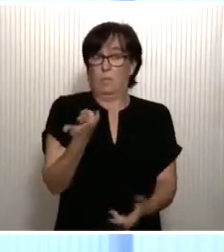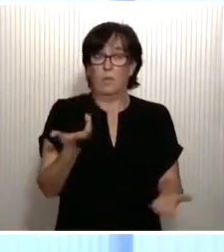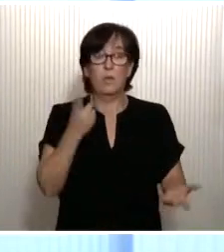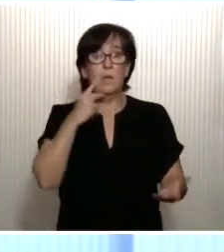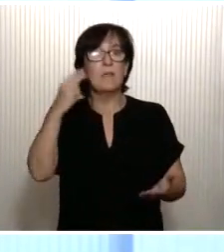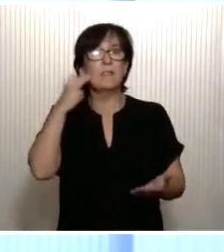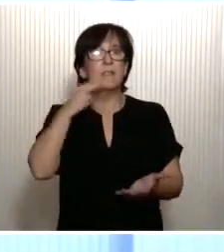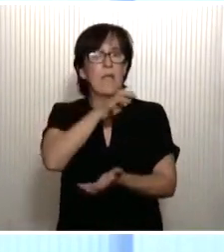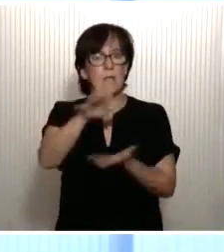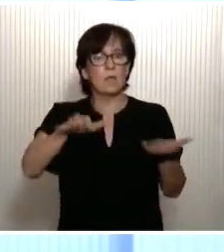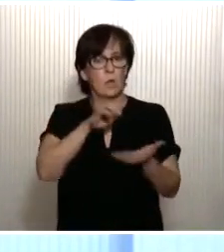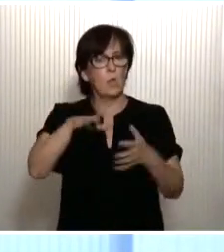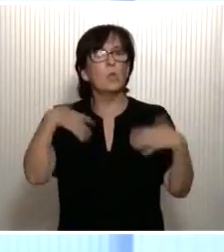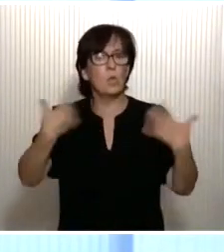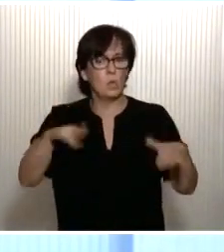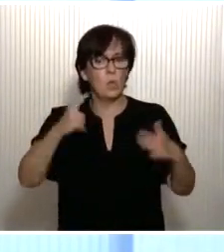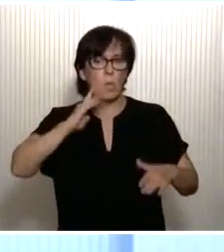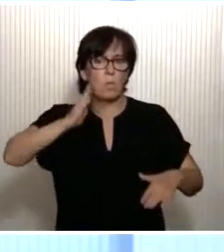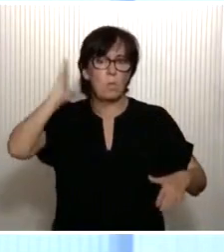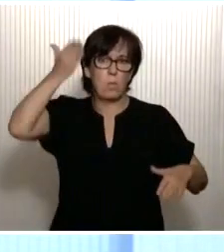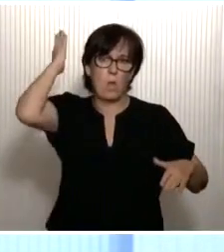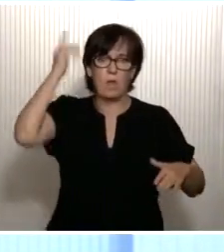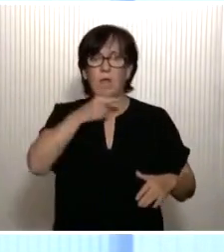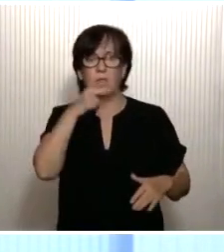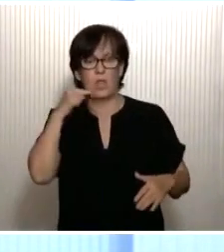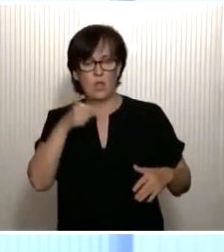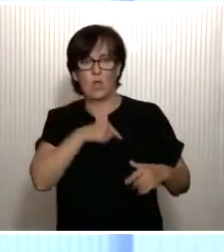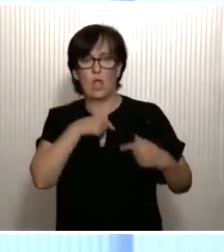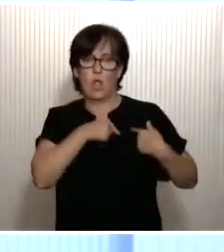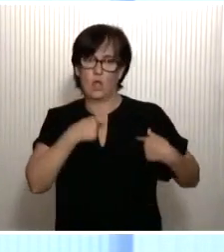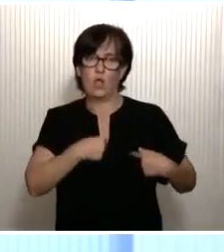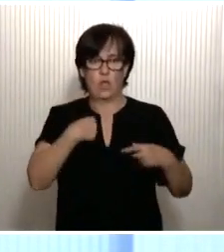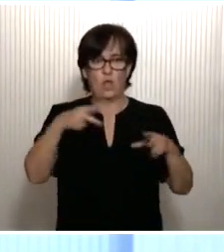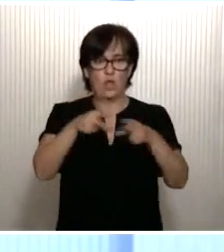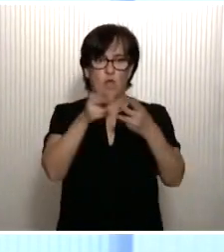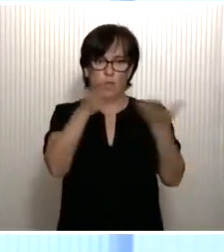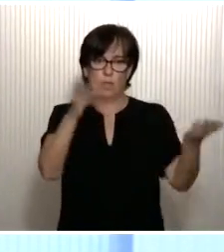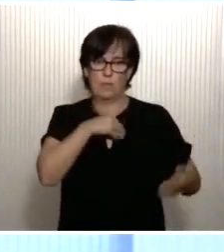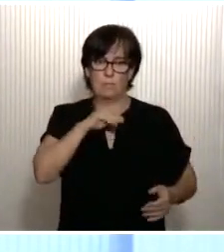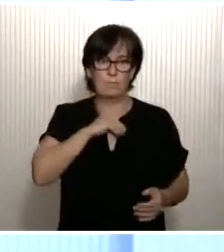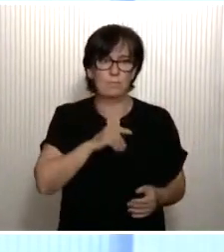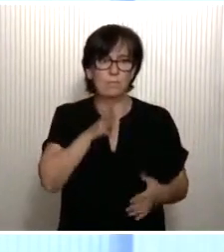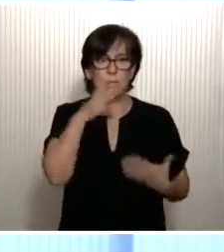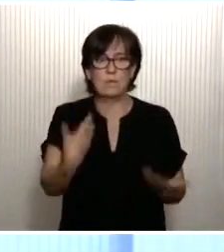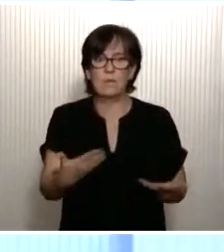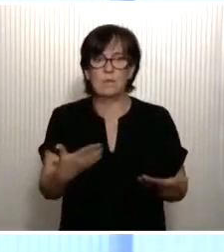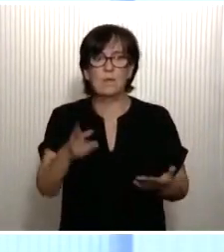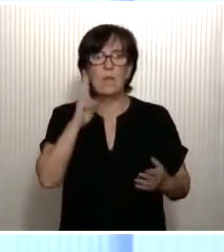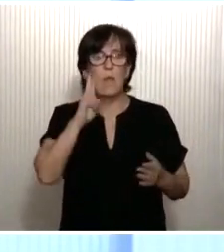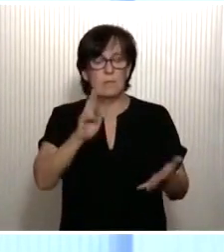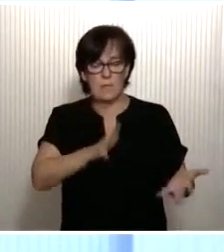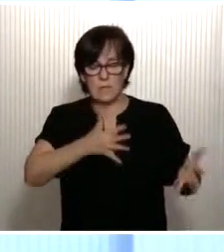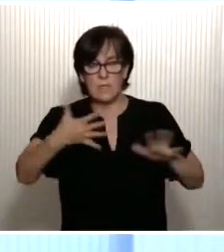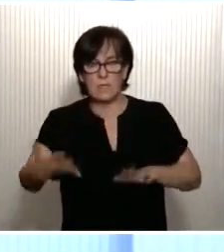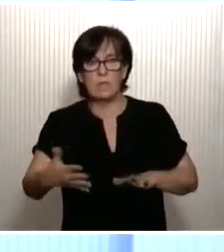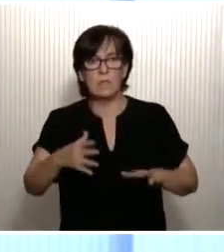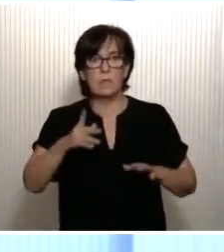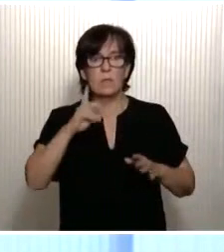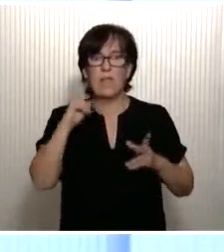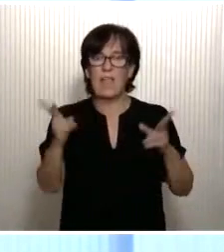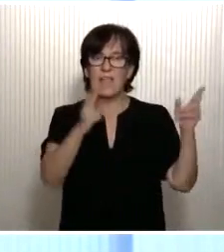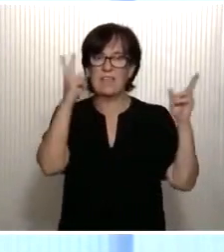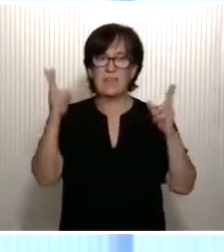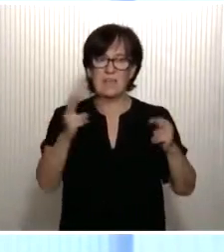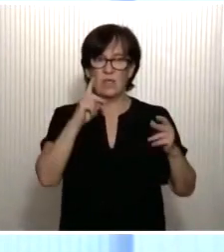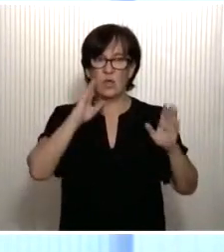el terrorismo causaba estragos y dolor en el corazón de la sociedad española. Y se ha visto reflejado en algunas series que hemos visto